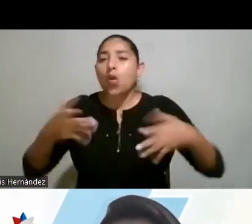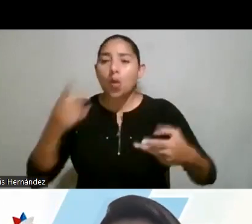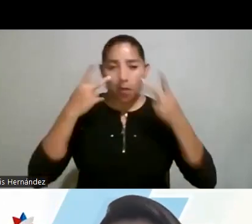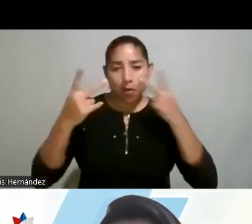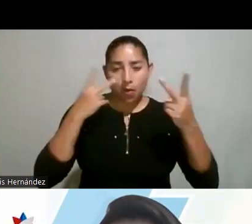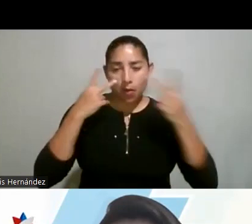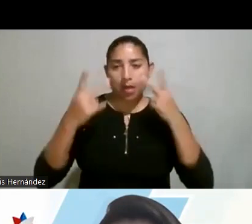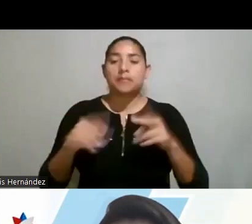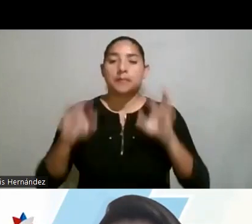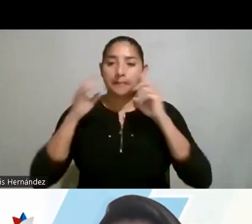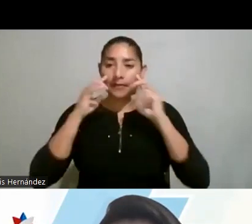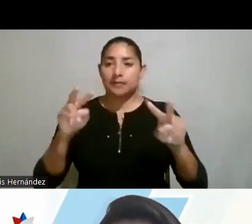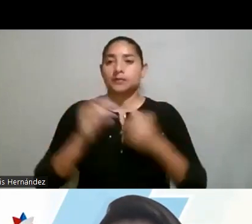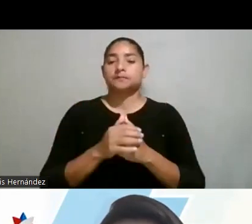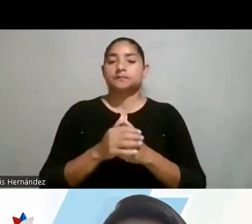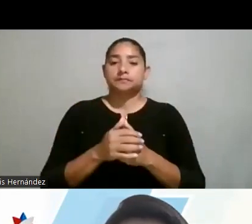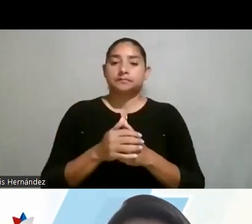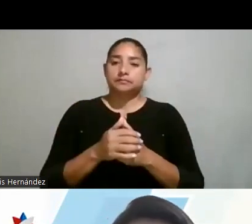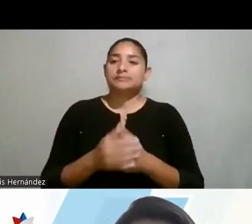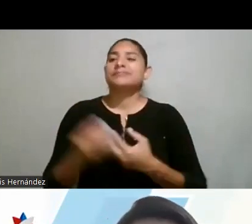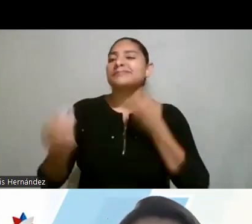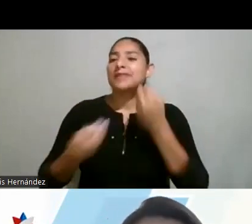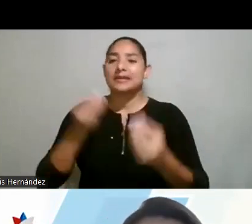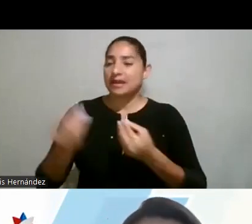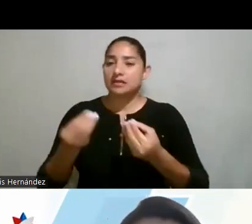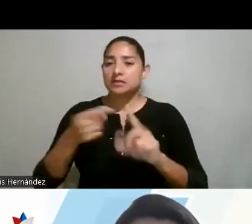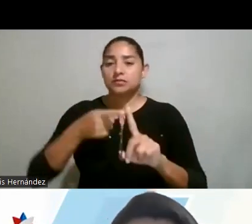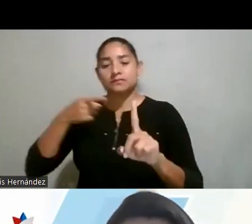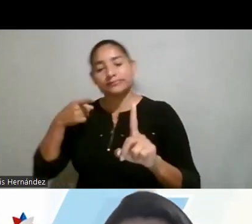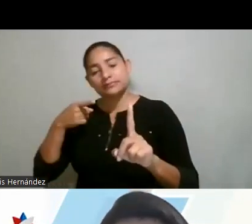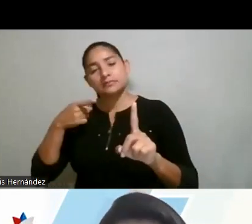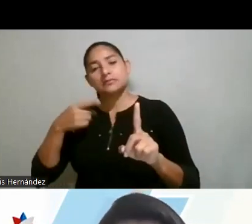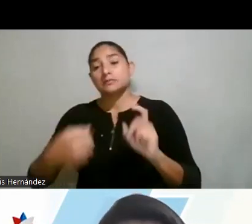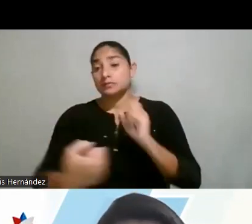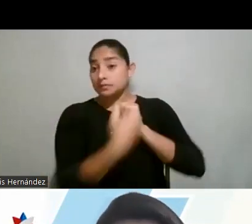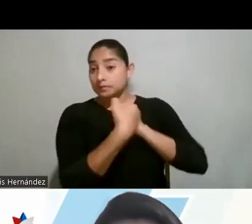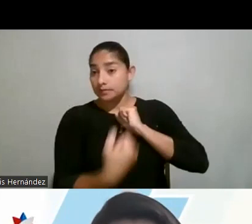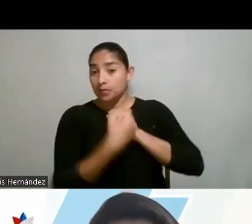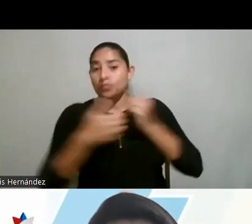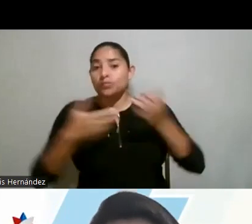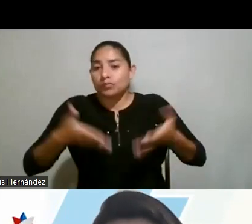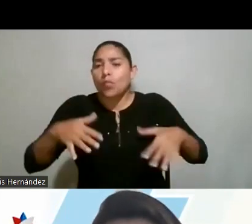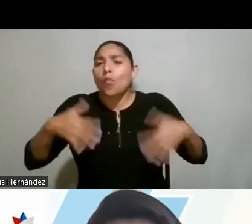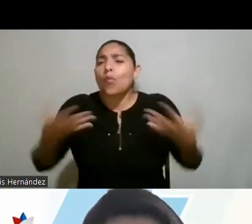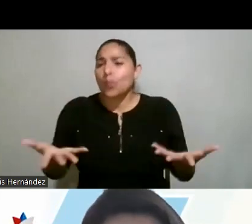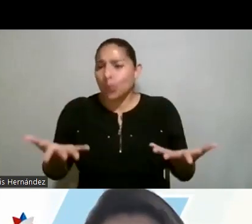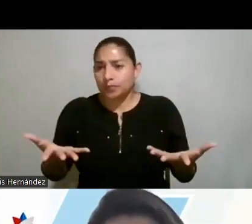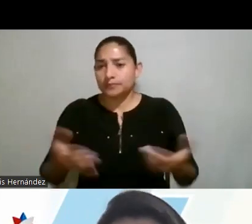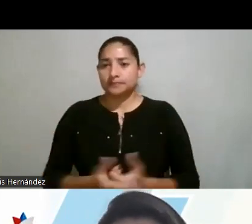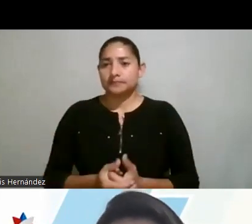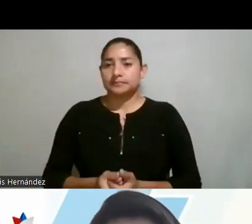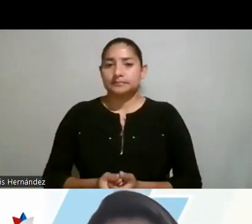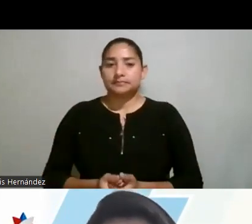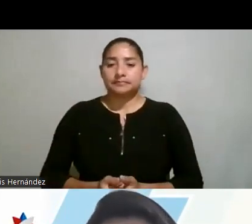y además de esto, qué estamos haciendo y cómo nos pueden apoyar en esto. Dicho sea de paso, aquí me